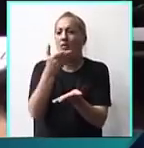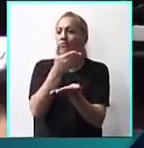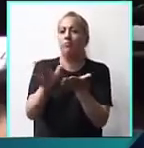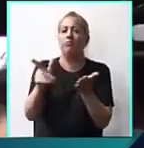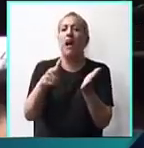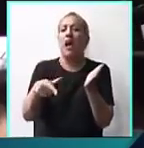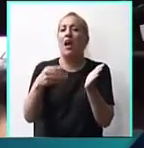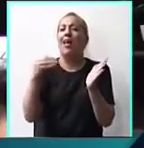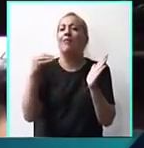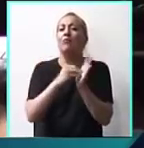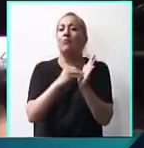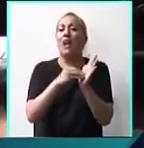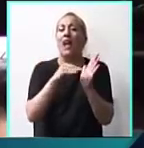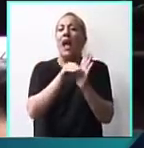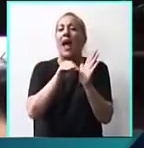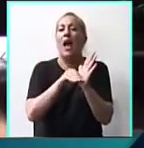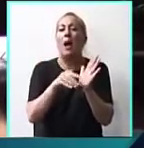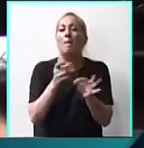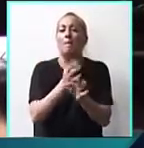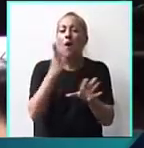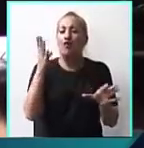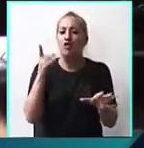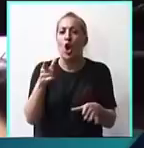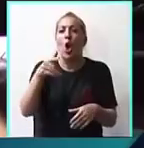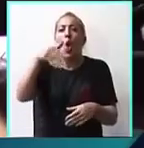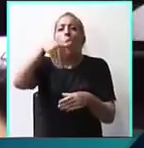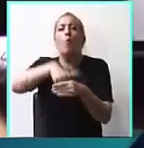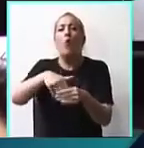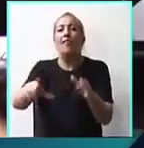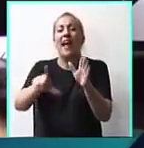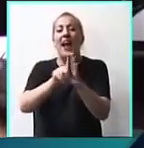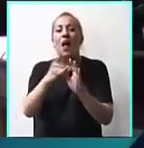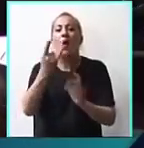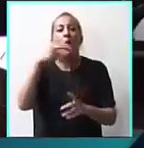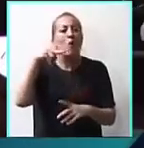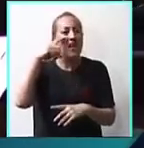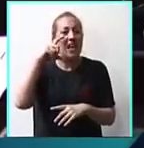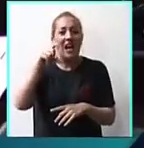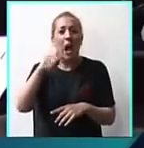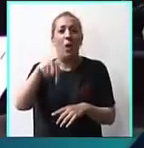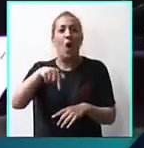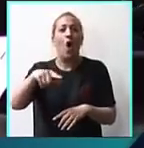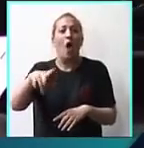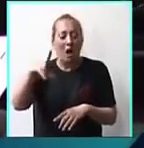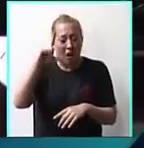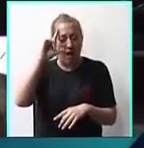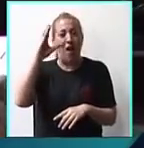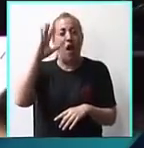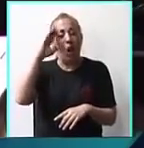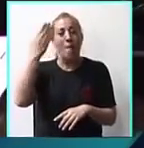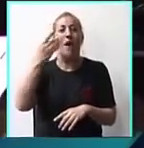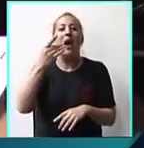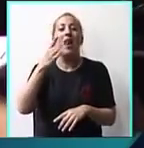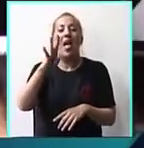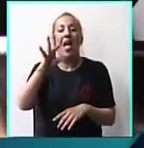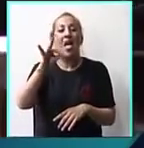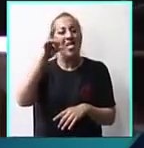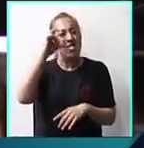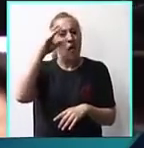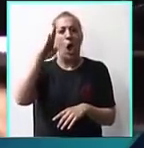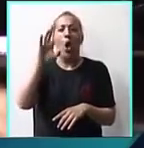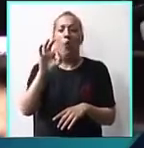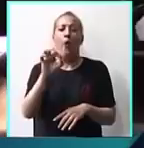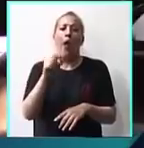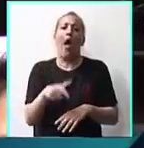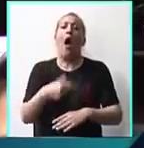profesional, los que votan la ley de Unicaba, y hoy recordamos a Débora en esta sesión y nos ponemos todos de pie y hacemos un